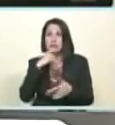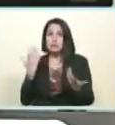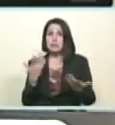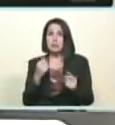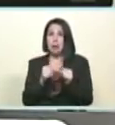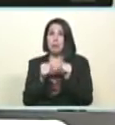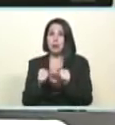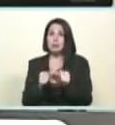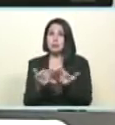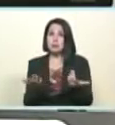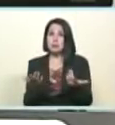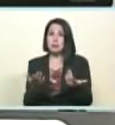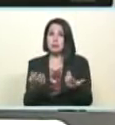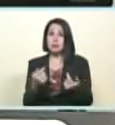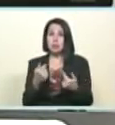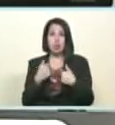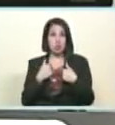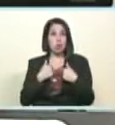cono monetario